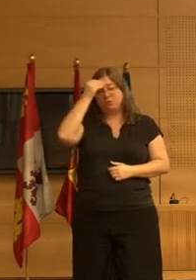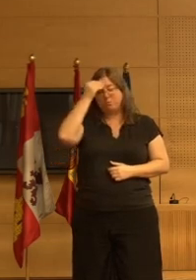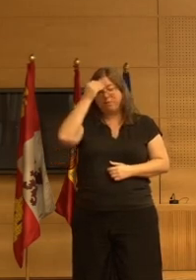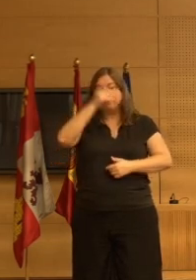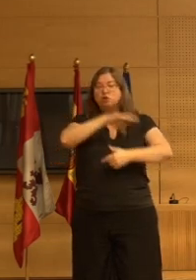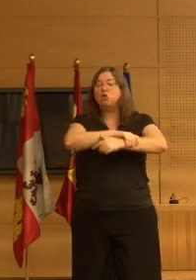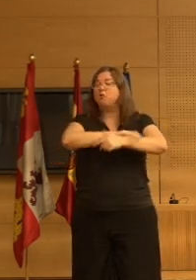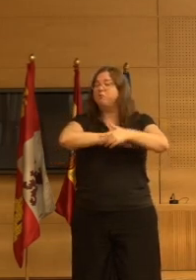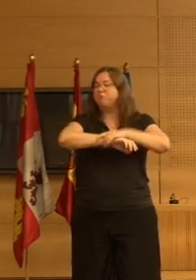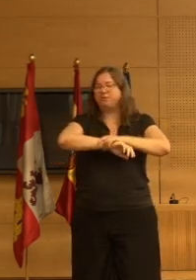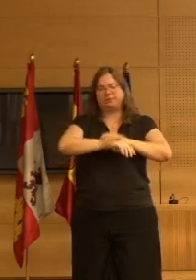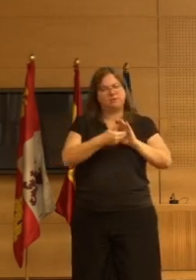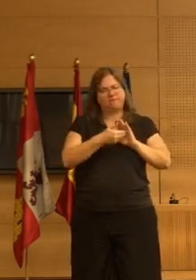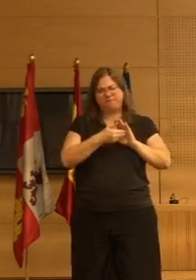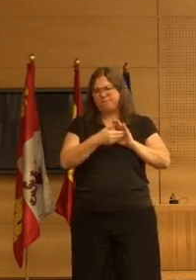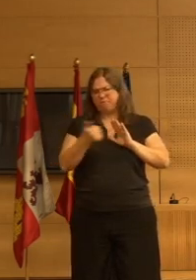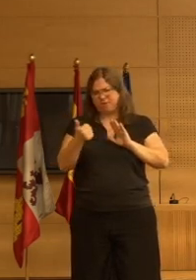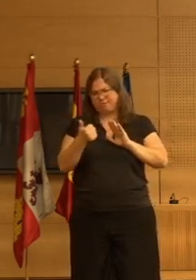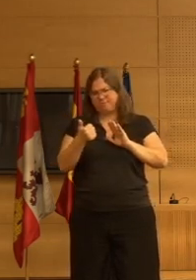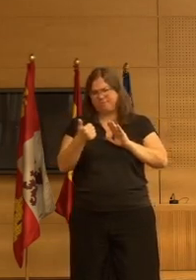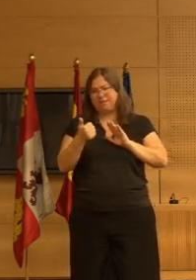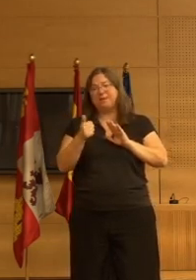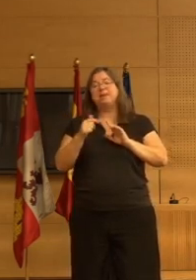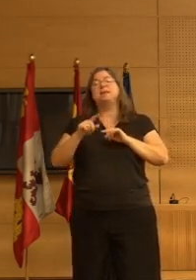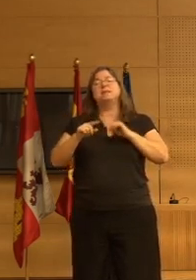física a la vez que ya se empiezan a